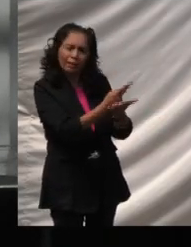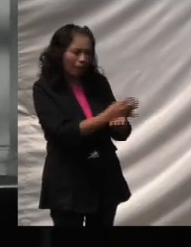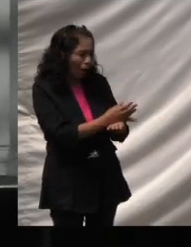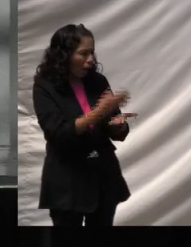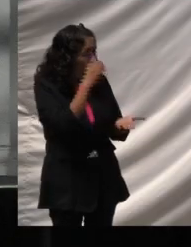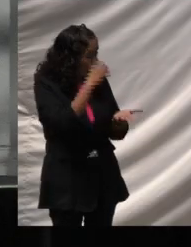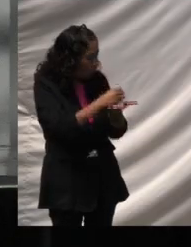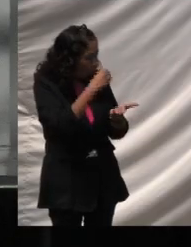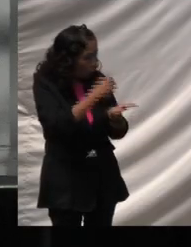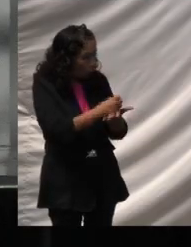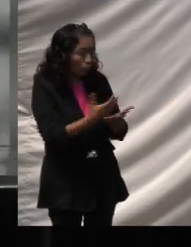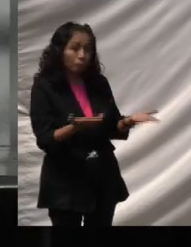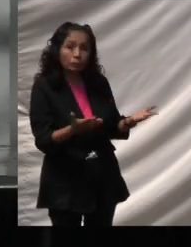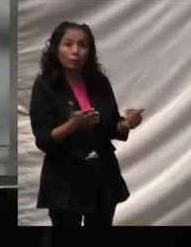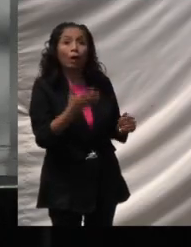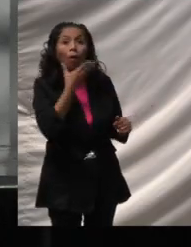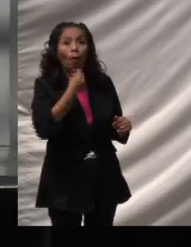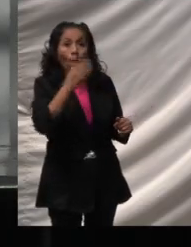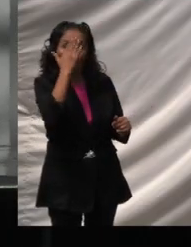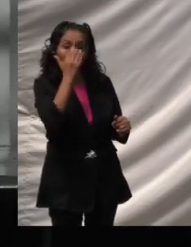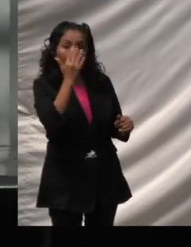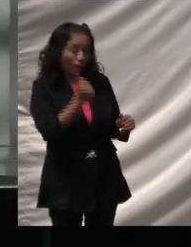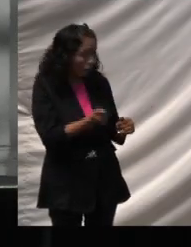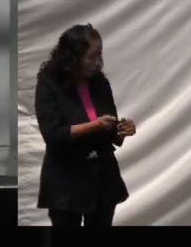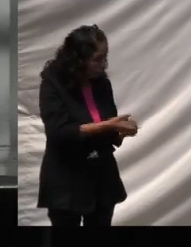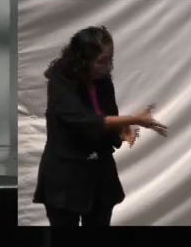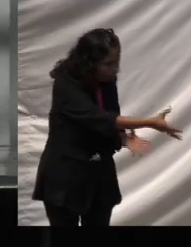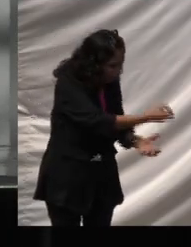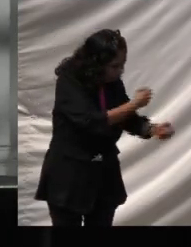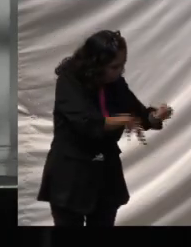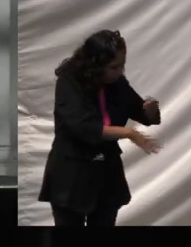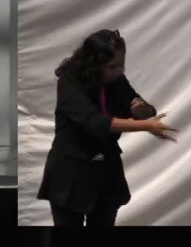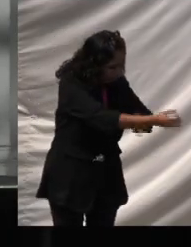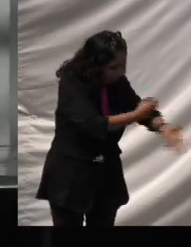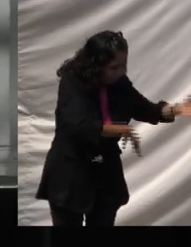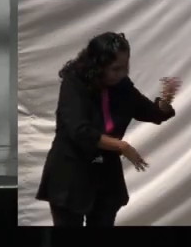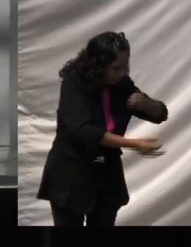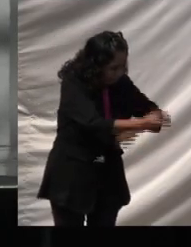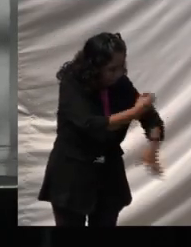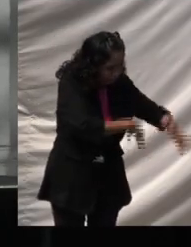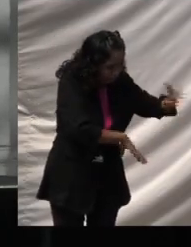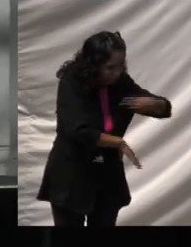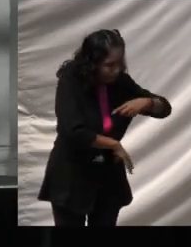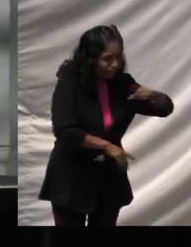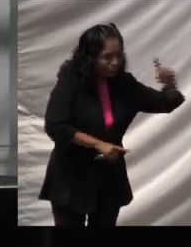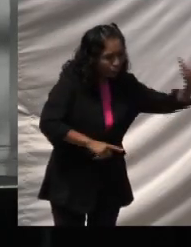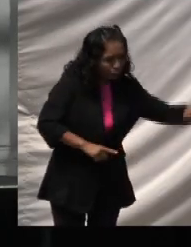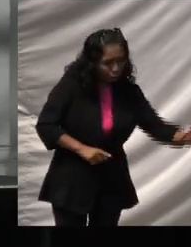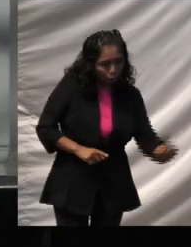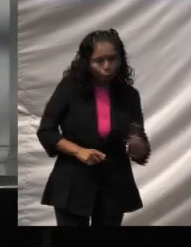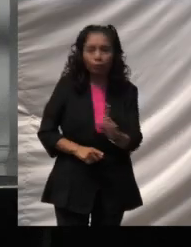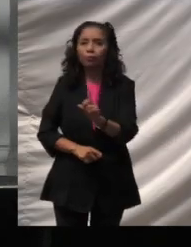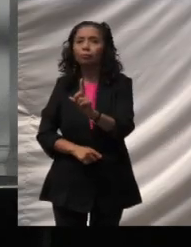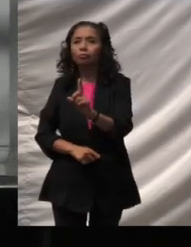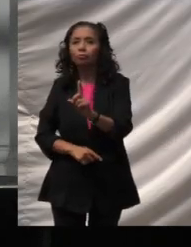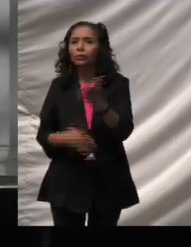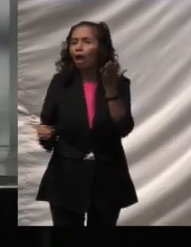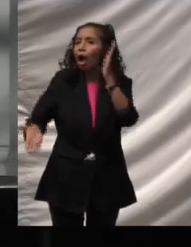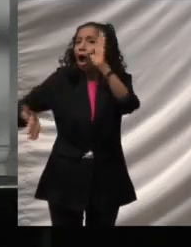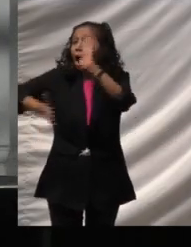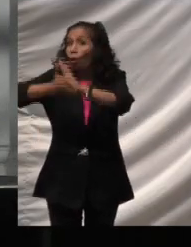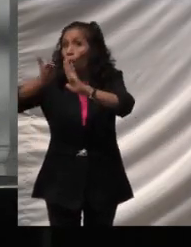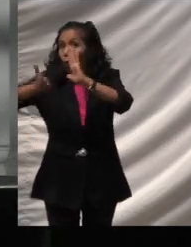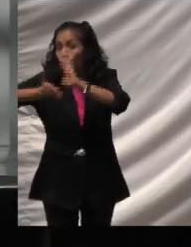oro. El maya agarró todos los minerales que pudo, para luego salir de la cueva a construir